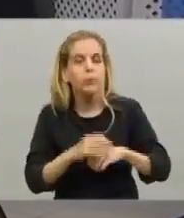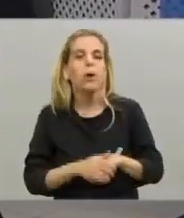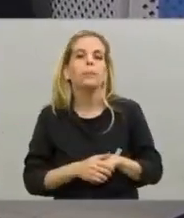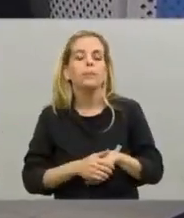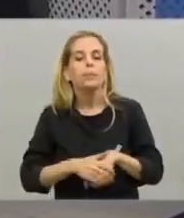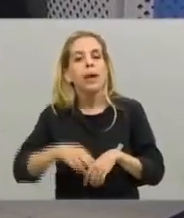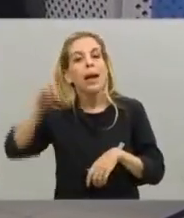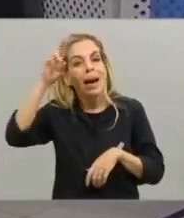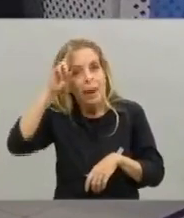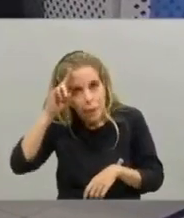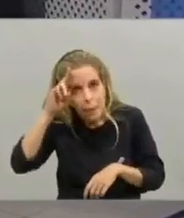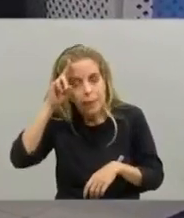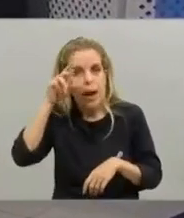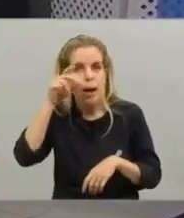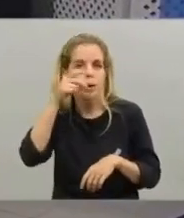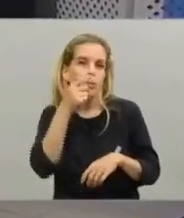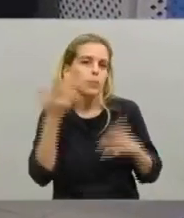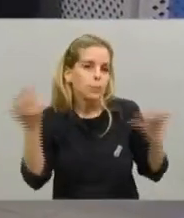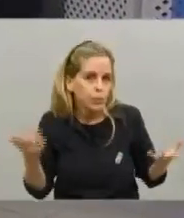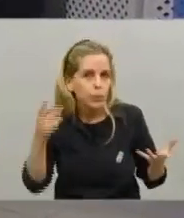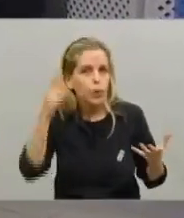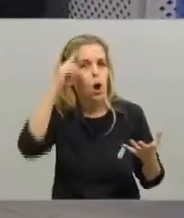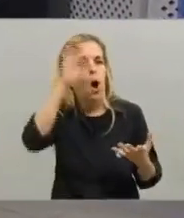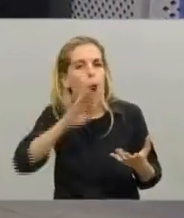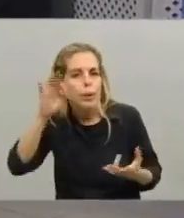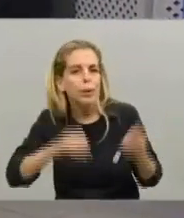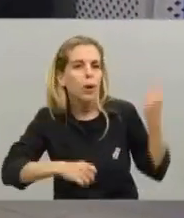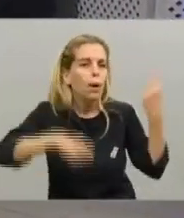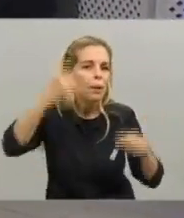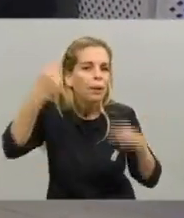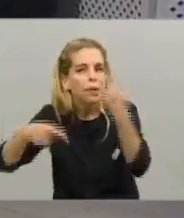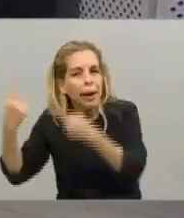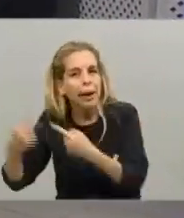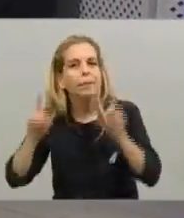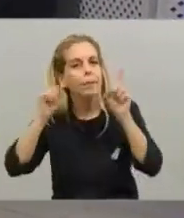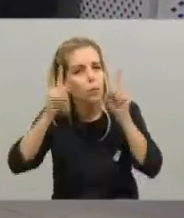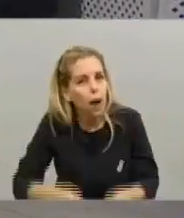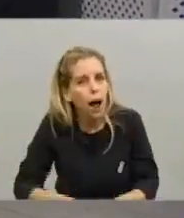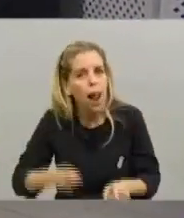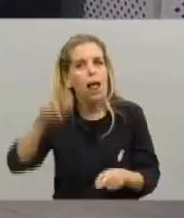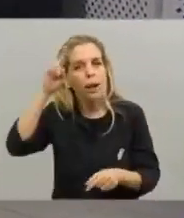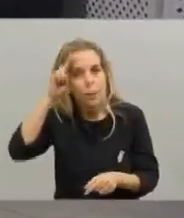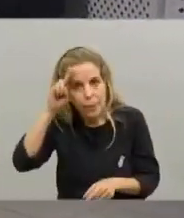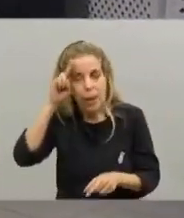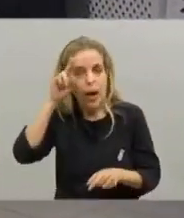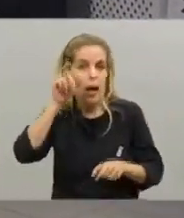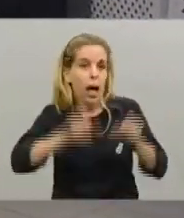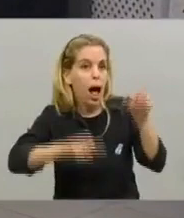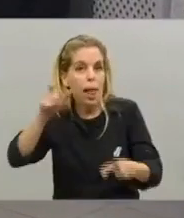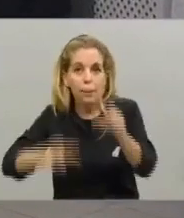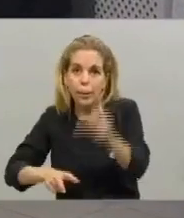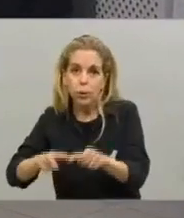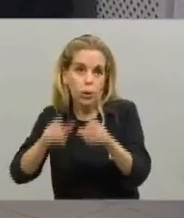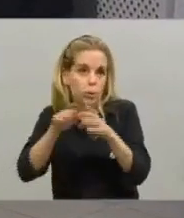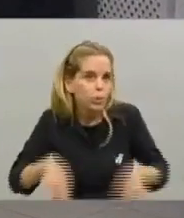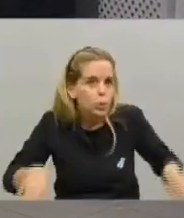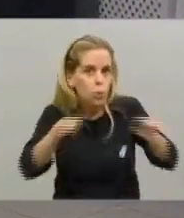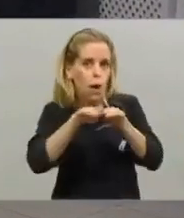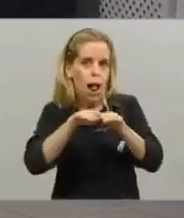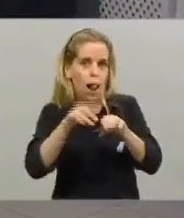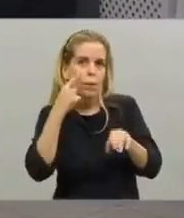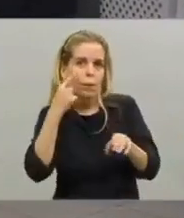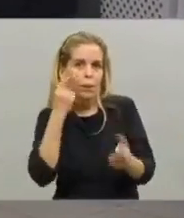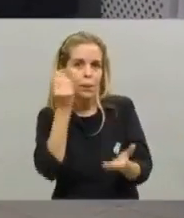respetar con sus diferencias y diversidades a todas y todos los que habitamos en este